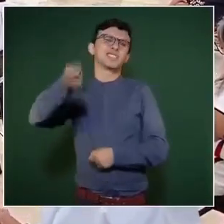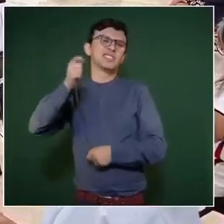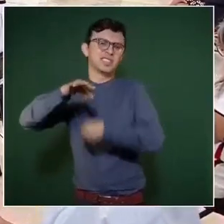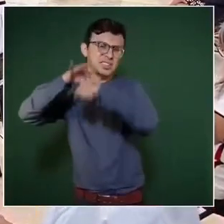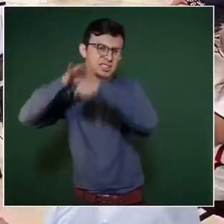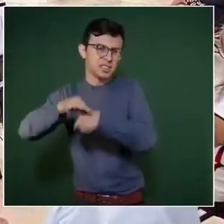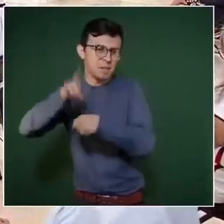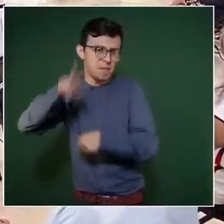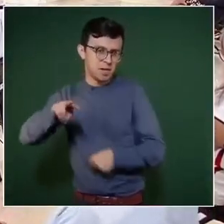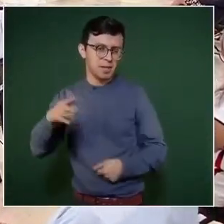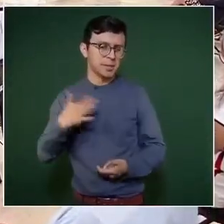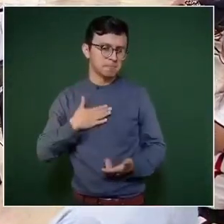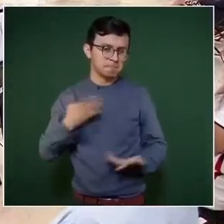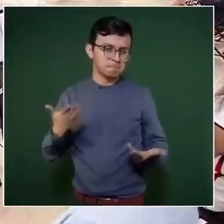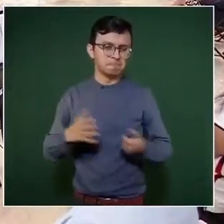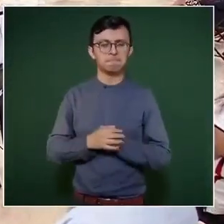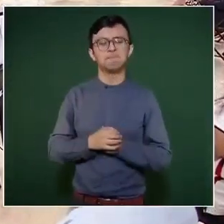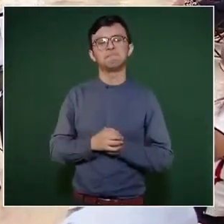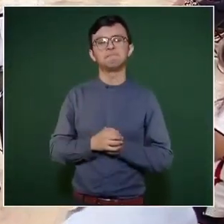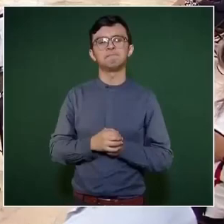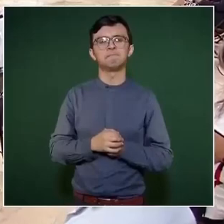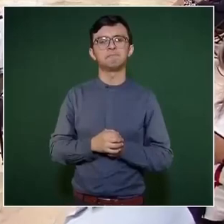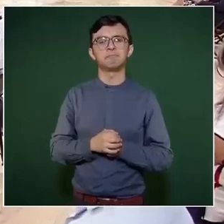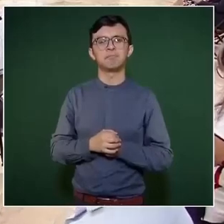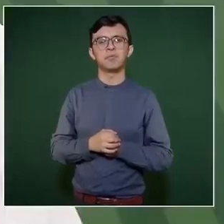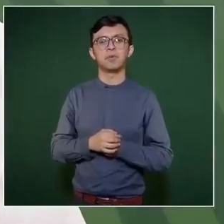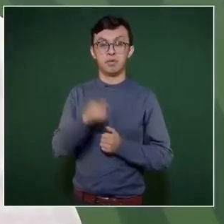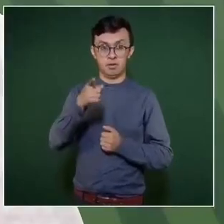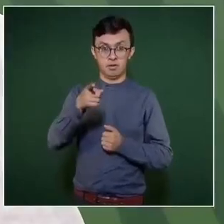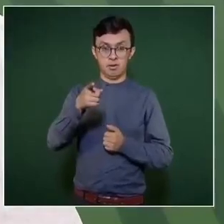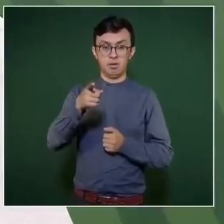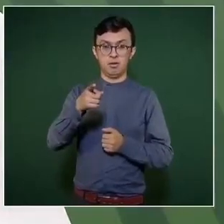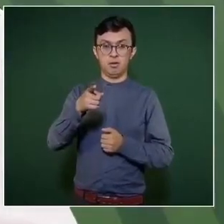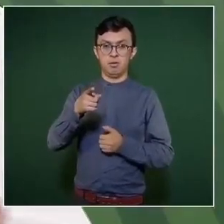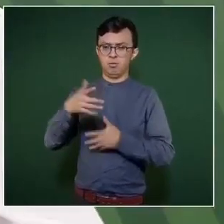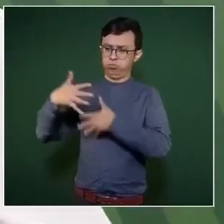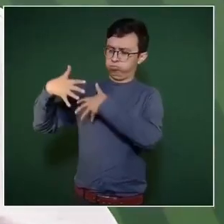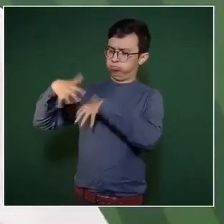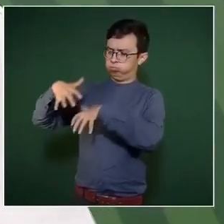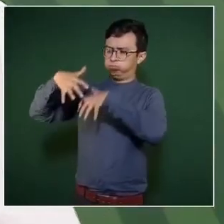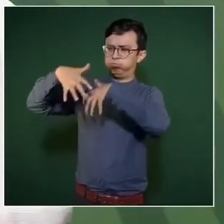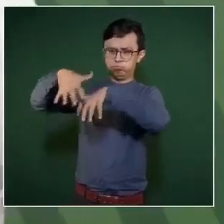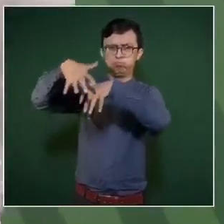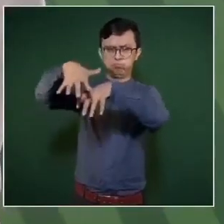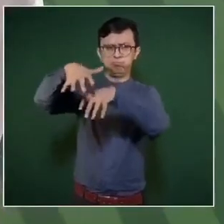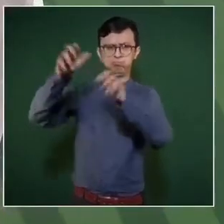Entonces, ayudó mucho porque salió la gente